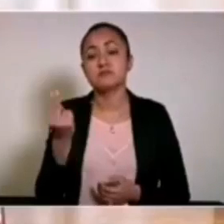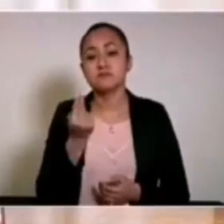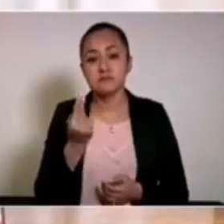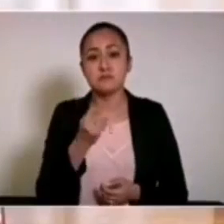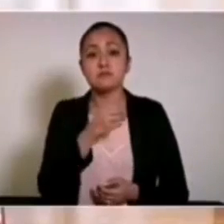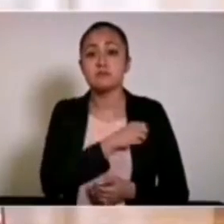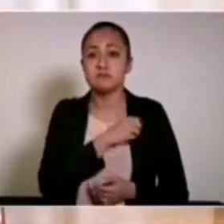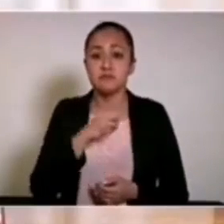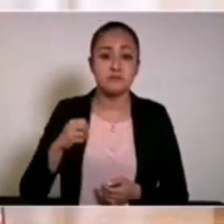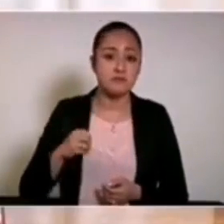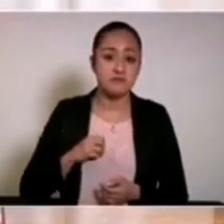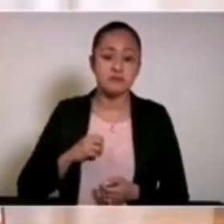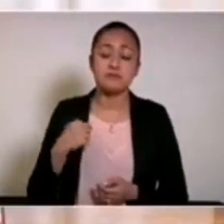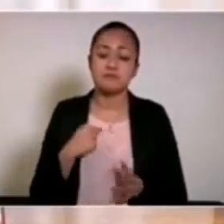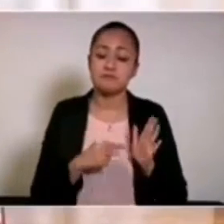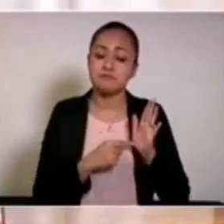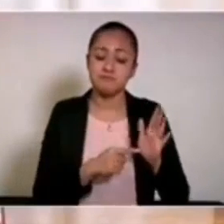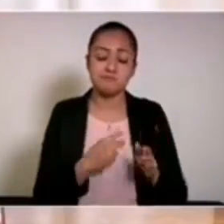obligatorios.